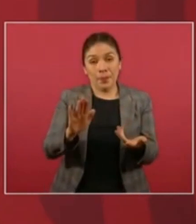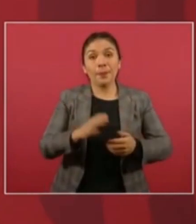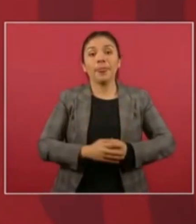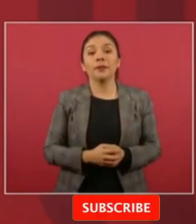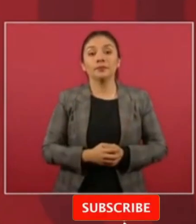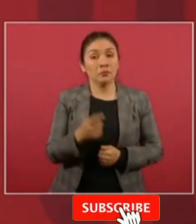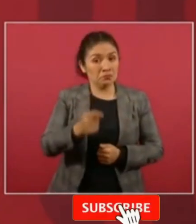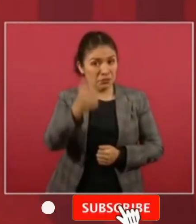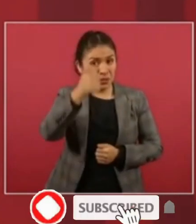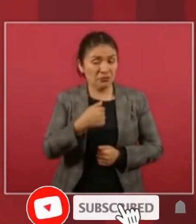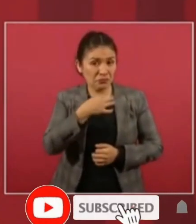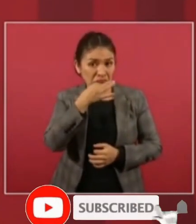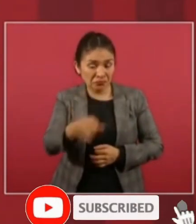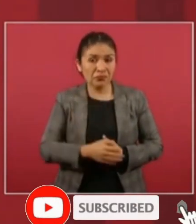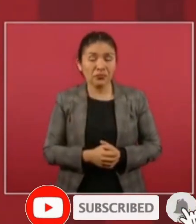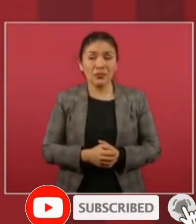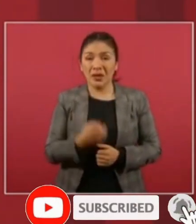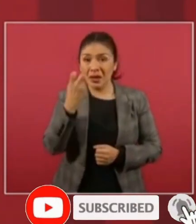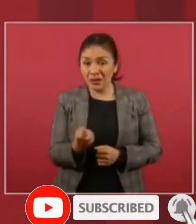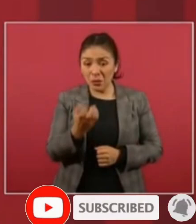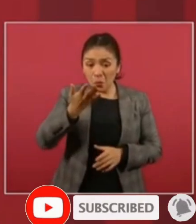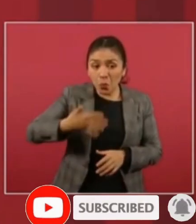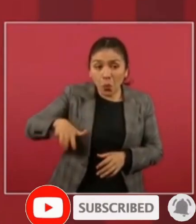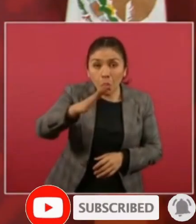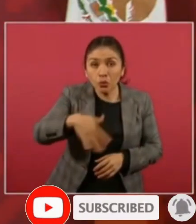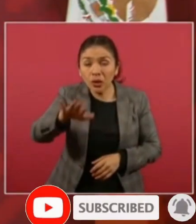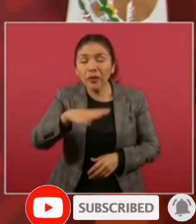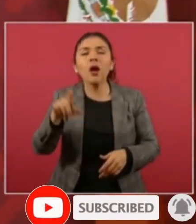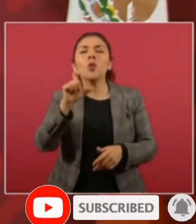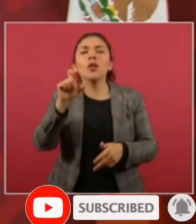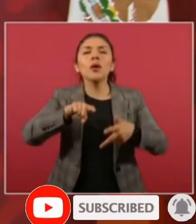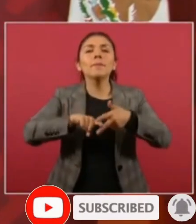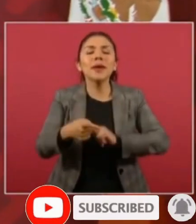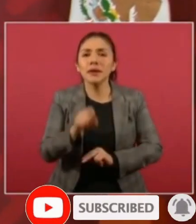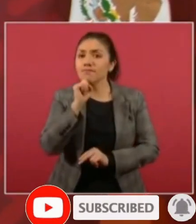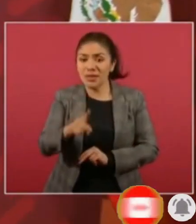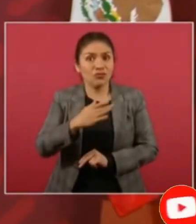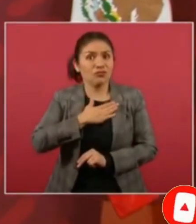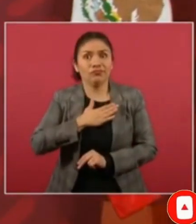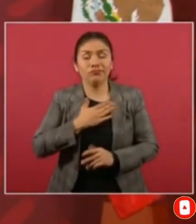les diría que la búsqueda comienza prácticamente con nosotros.